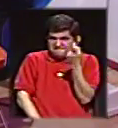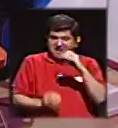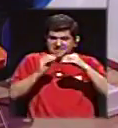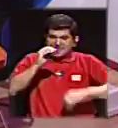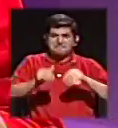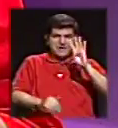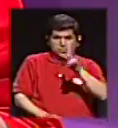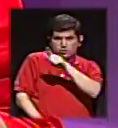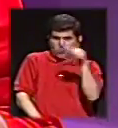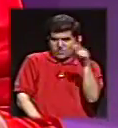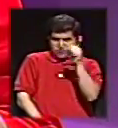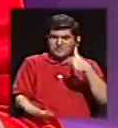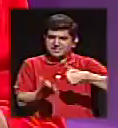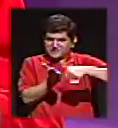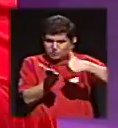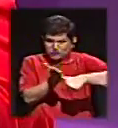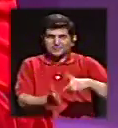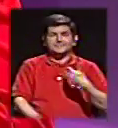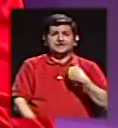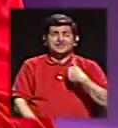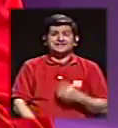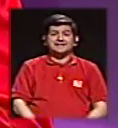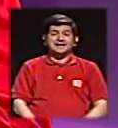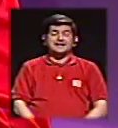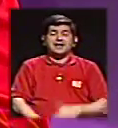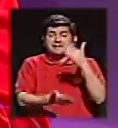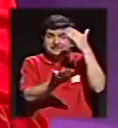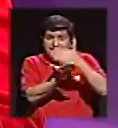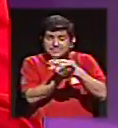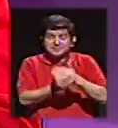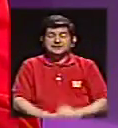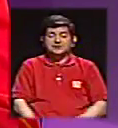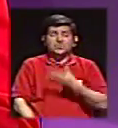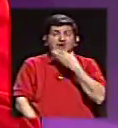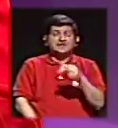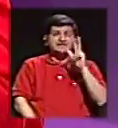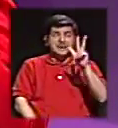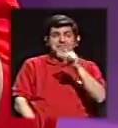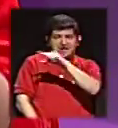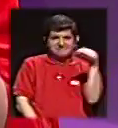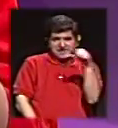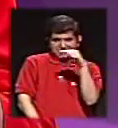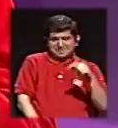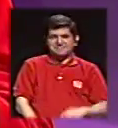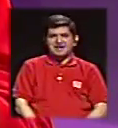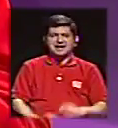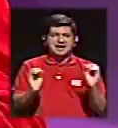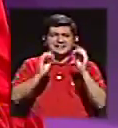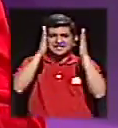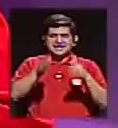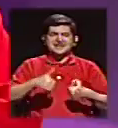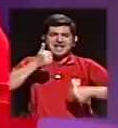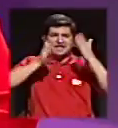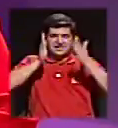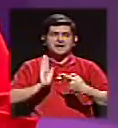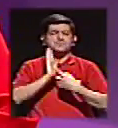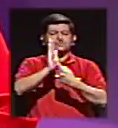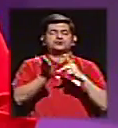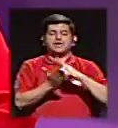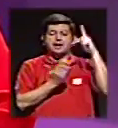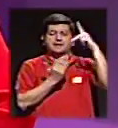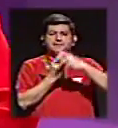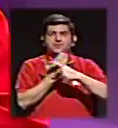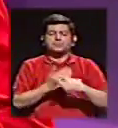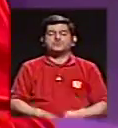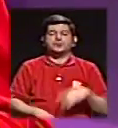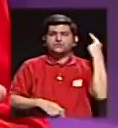menos de cuatro meses para las elecciones, tenemos una tregua en diciembre de tres semanas, y ni uno solo de los candidatos ha presentado su plan de gobierno.